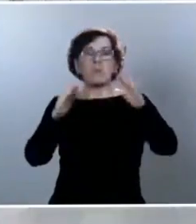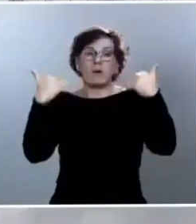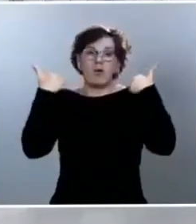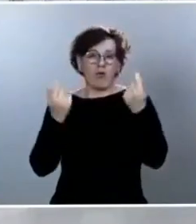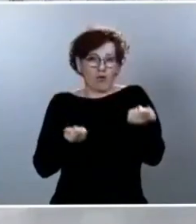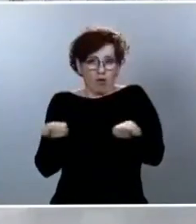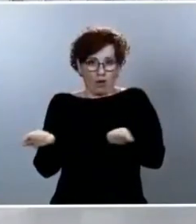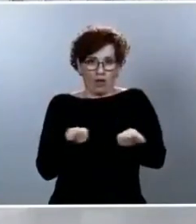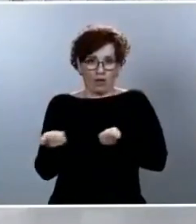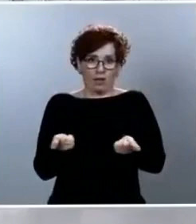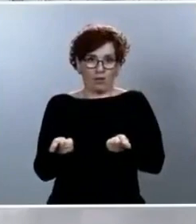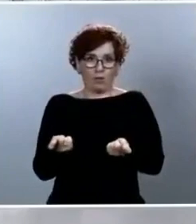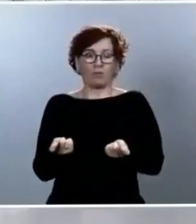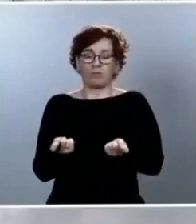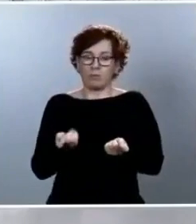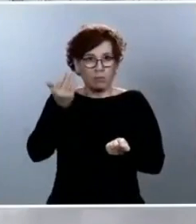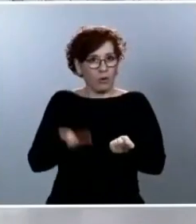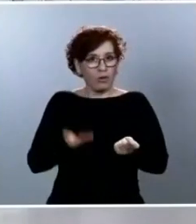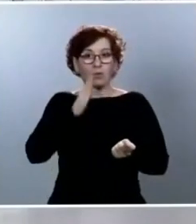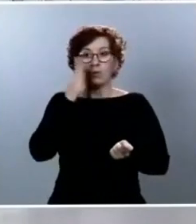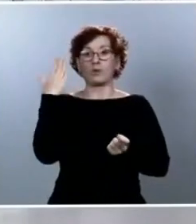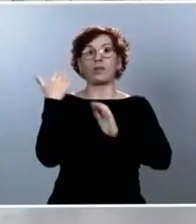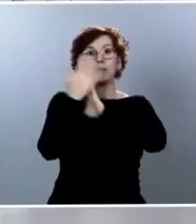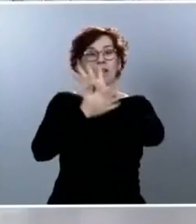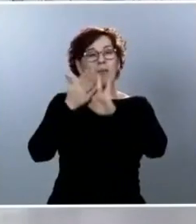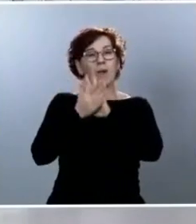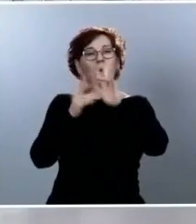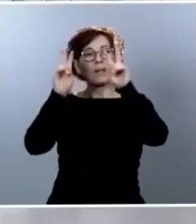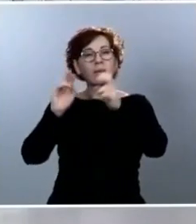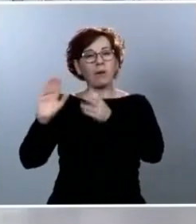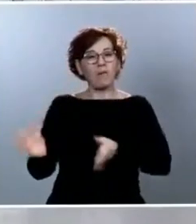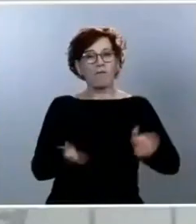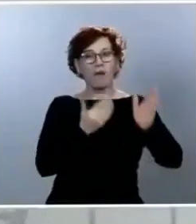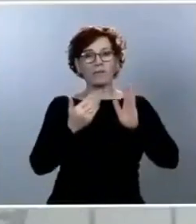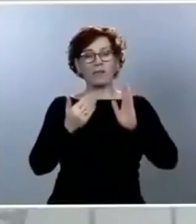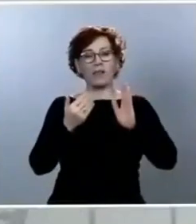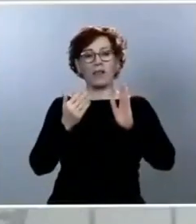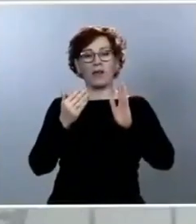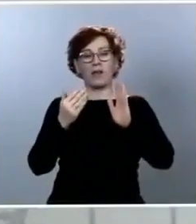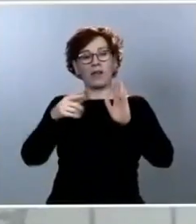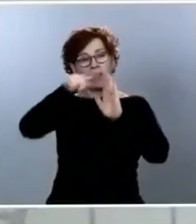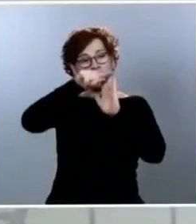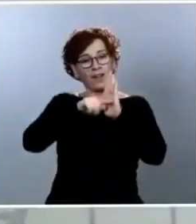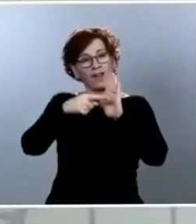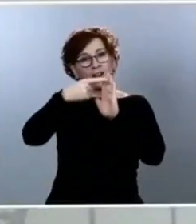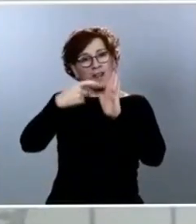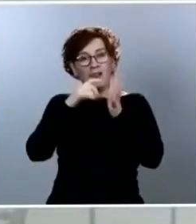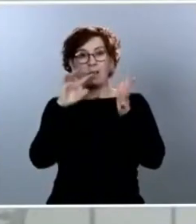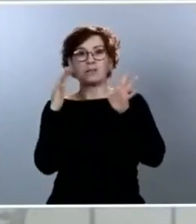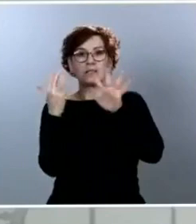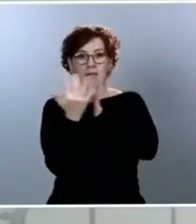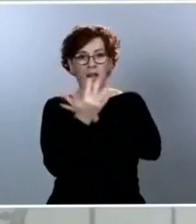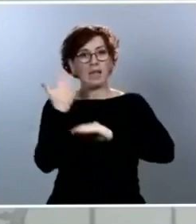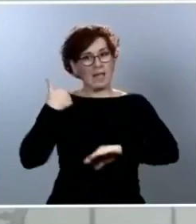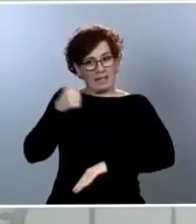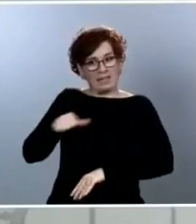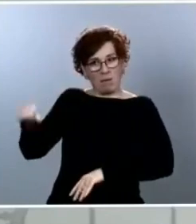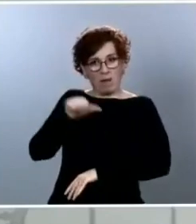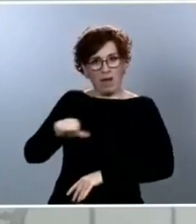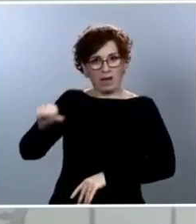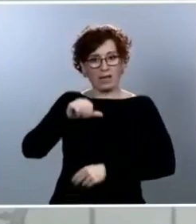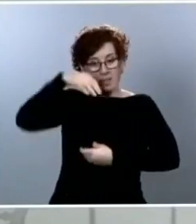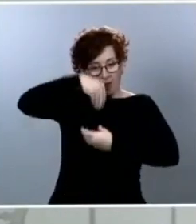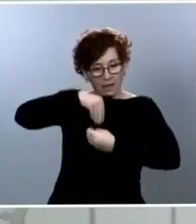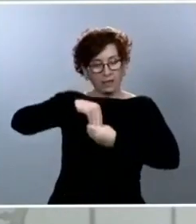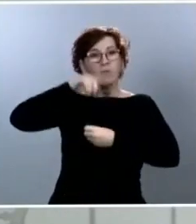evidente y llevamos trabajando semanas, no solamente internamente dentro del gobierno, sino también con las comunidades autónomas y durante esta semana también con los